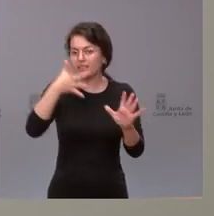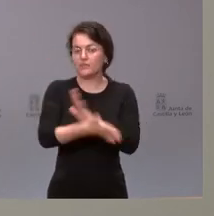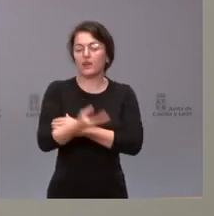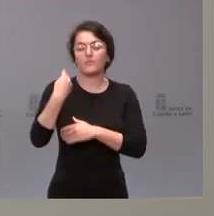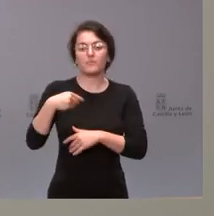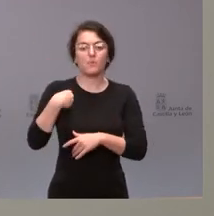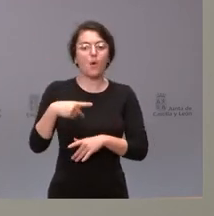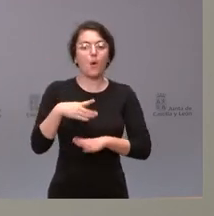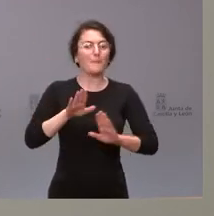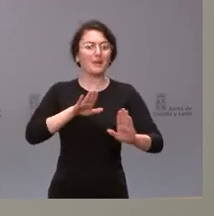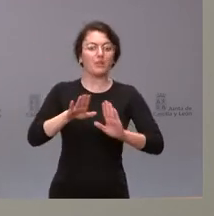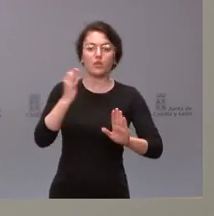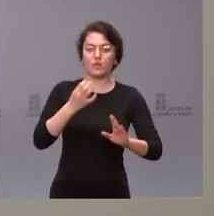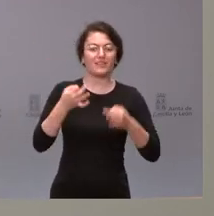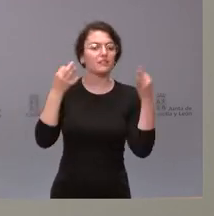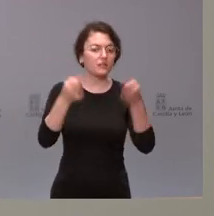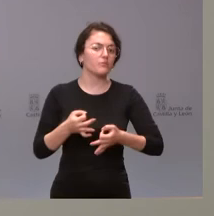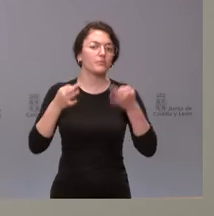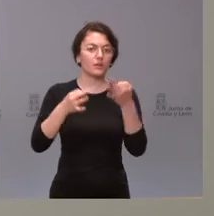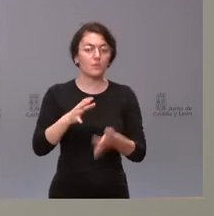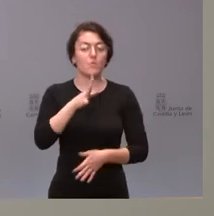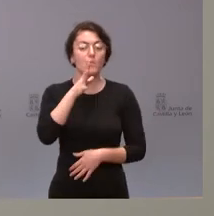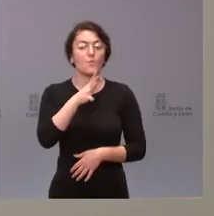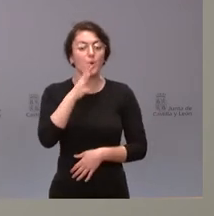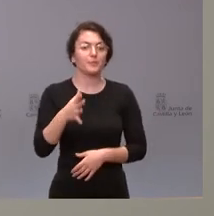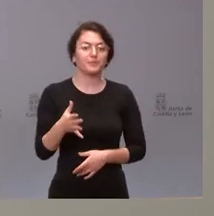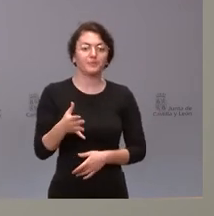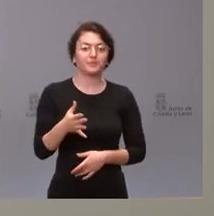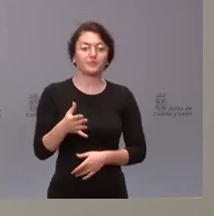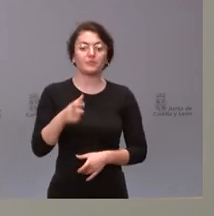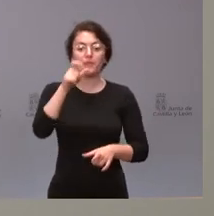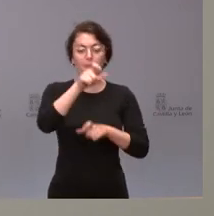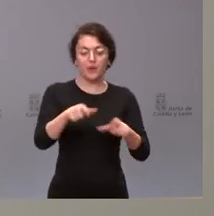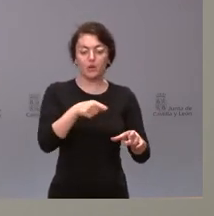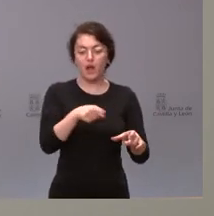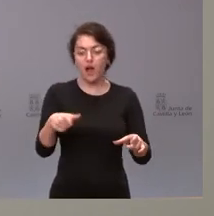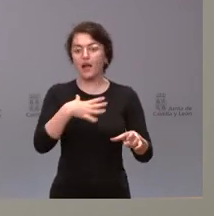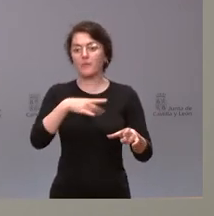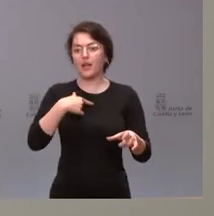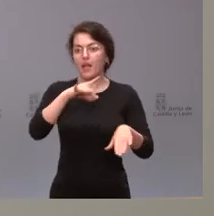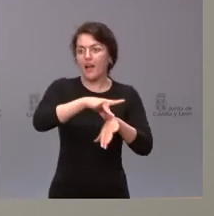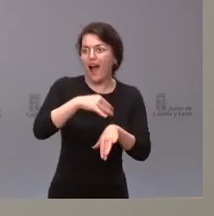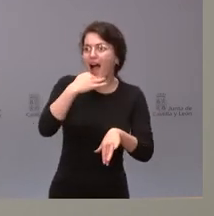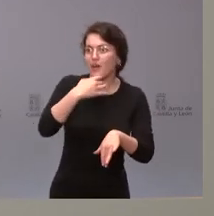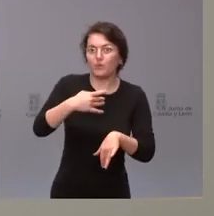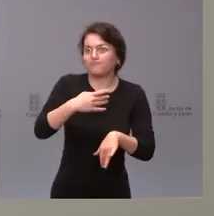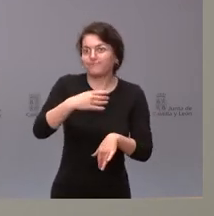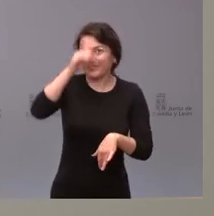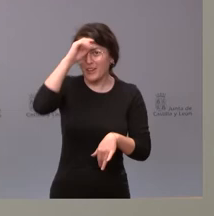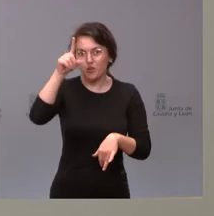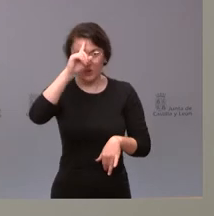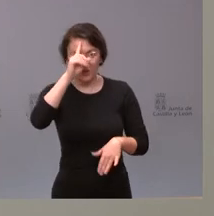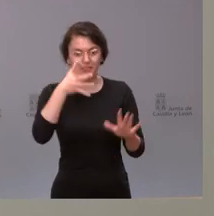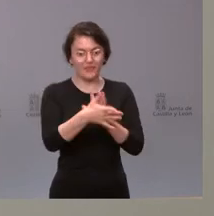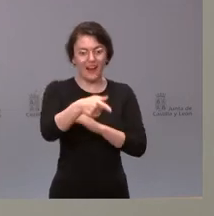siempre vigentes, porque puede haber personas que pueden tener algún riesgo específico y no lo conozcan y, por tanto, estén en situación de